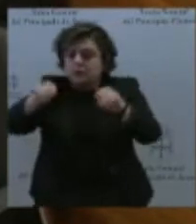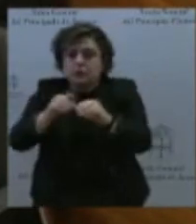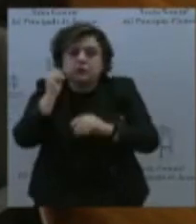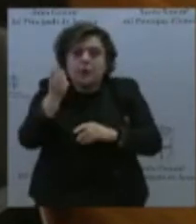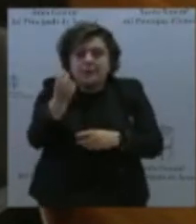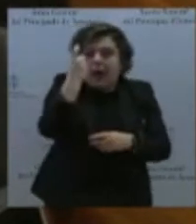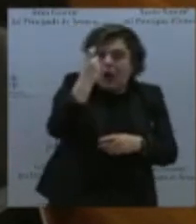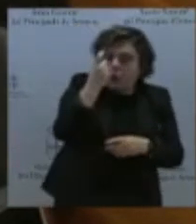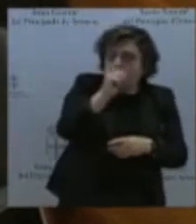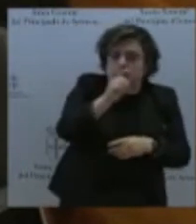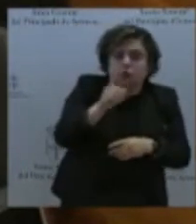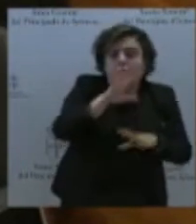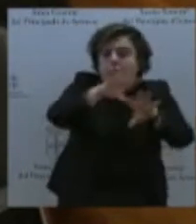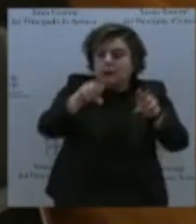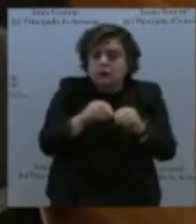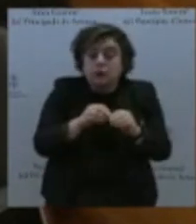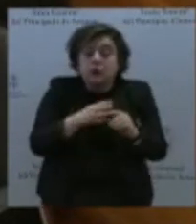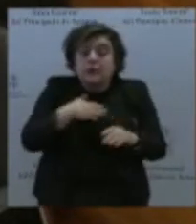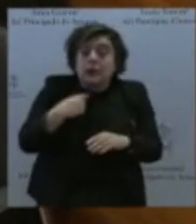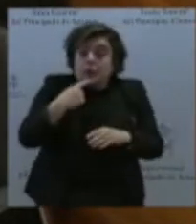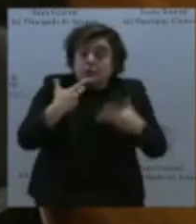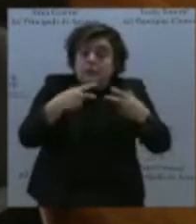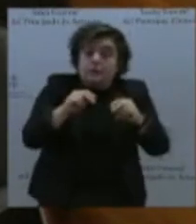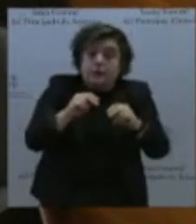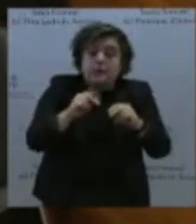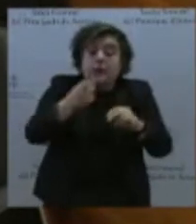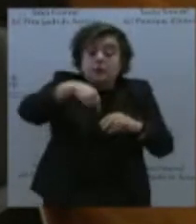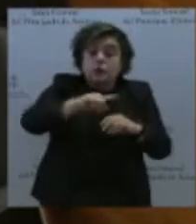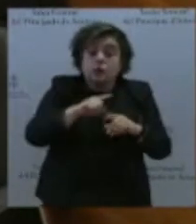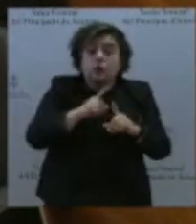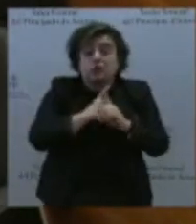nuestro transporte son 900 rutas y 13.000 alumnos moviéndose cada día. Gracias.